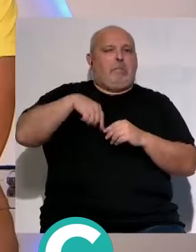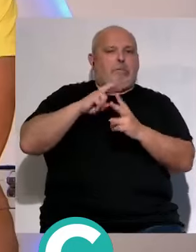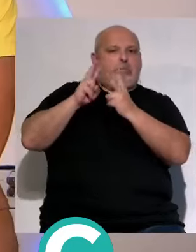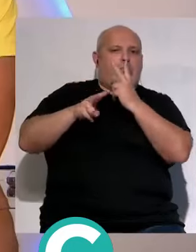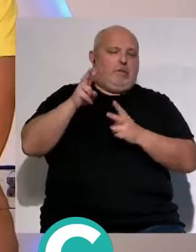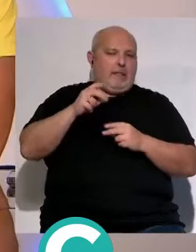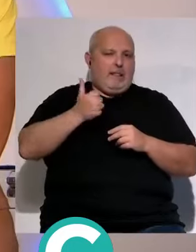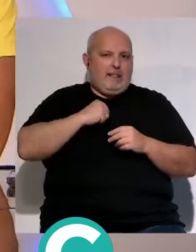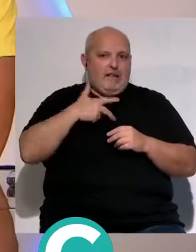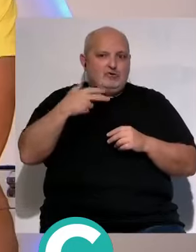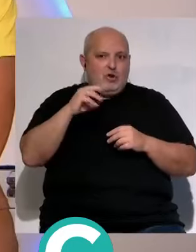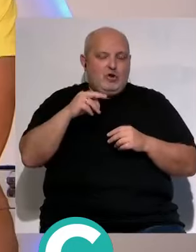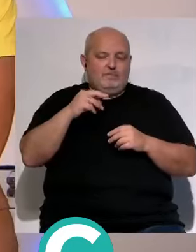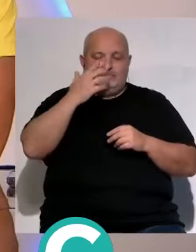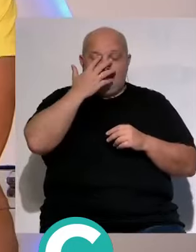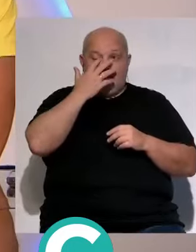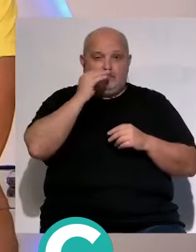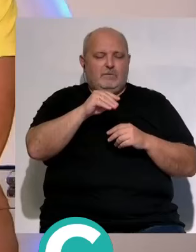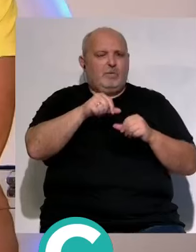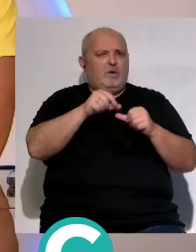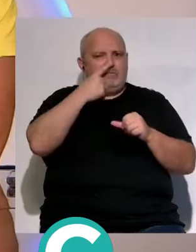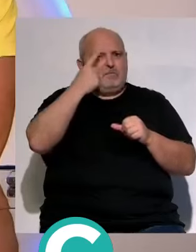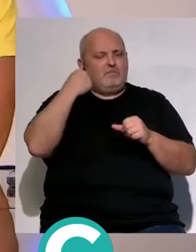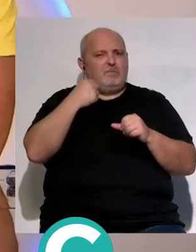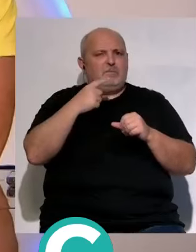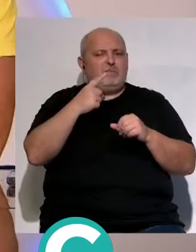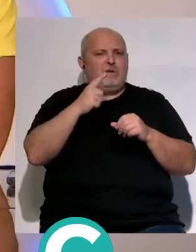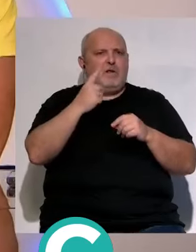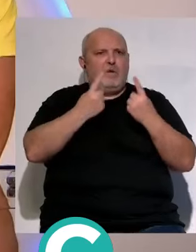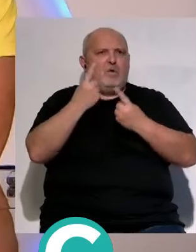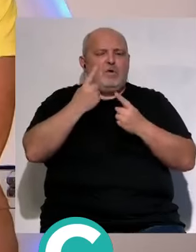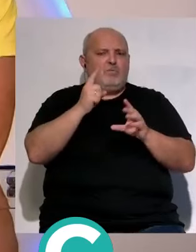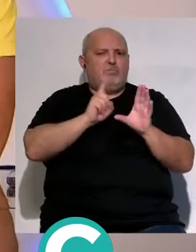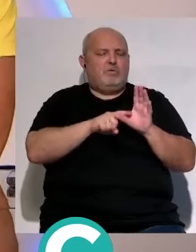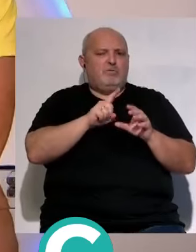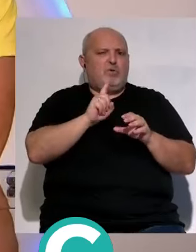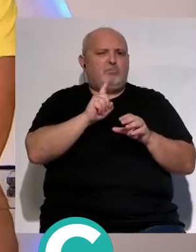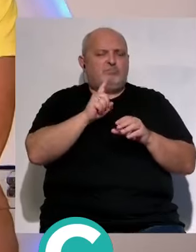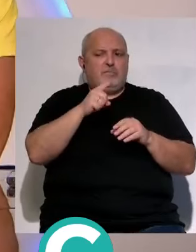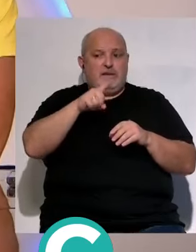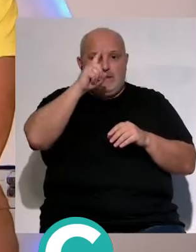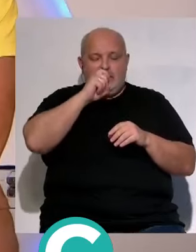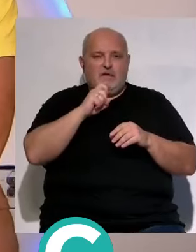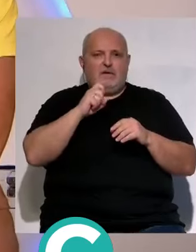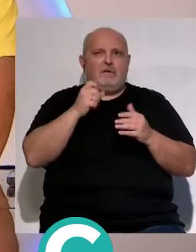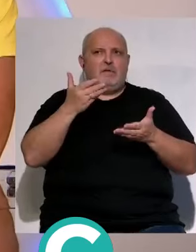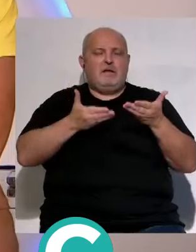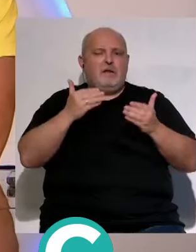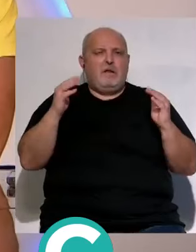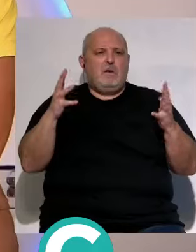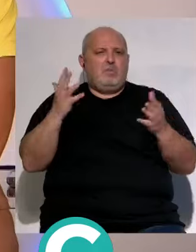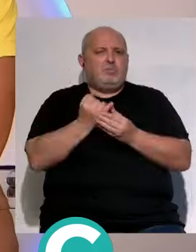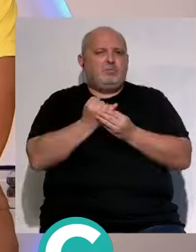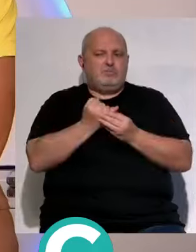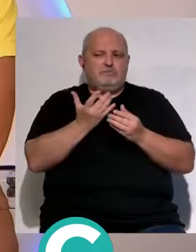podríamos decirle señor Choco y usted el año pasado ¿por qué se borró muchos partidos? porque este año pesa 7 kilos menos que el año pasado